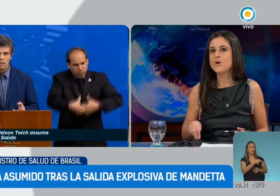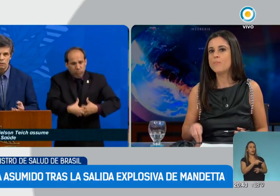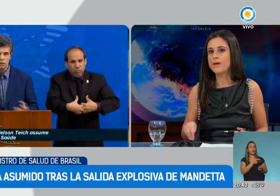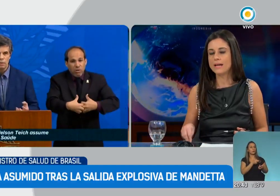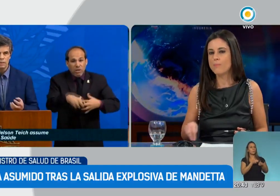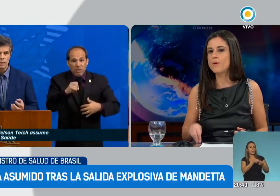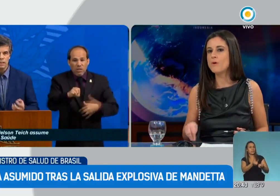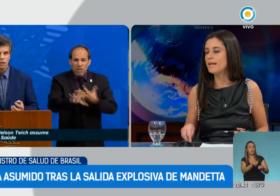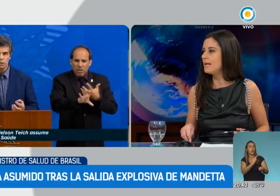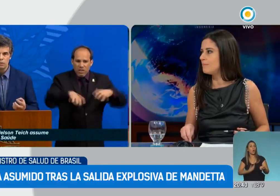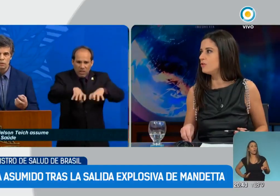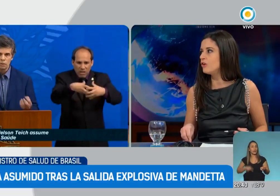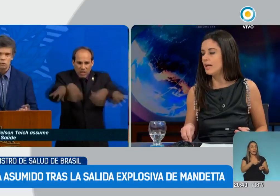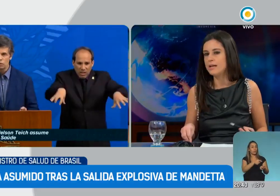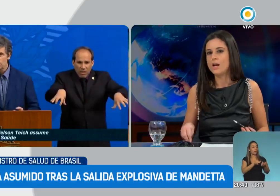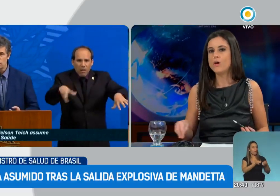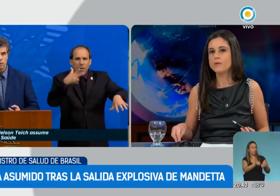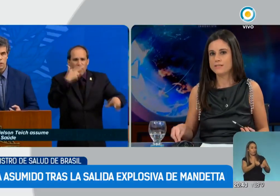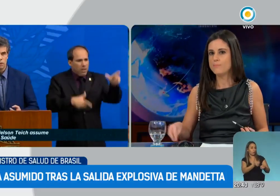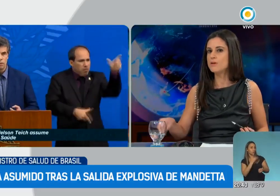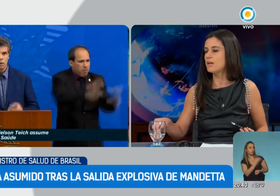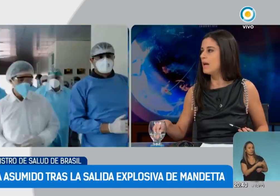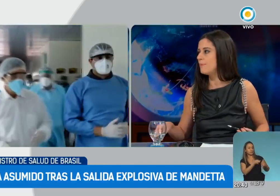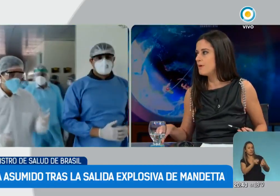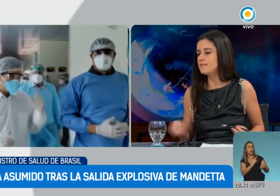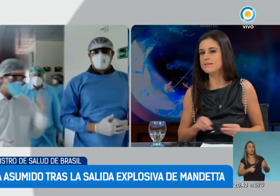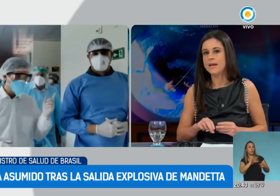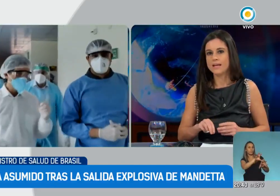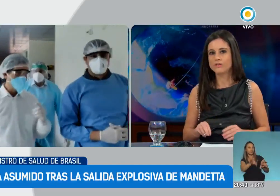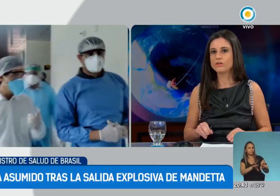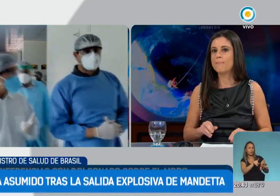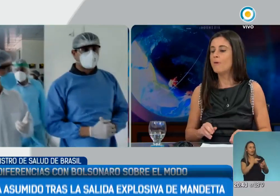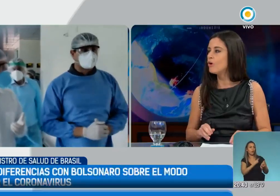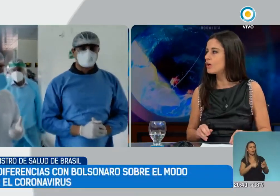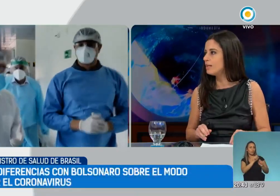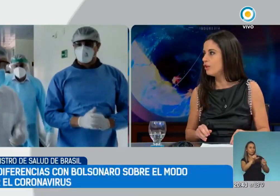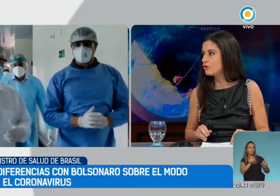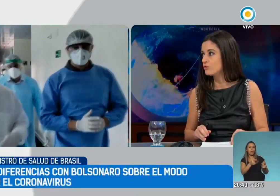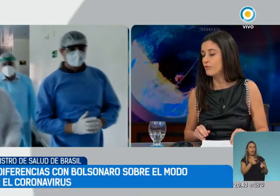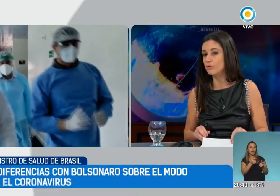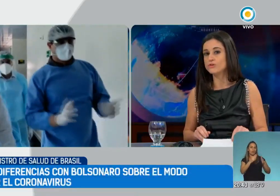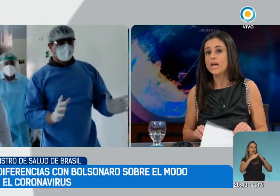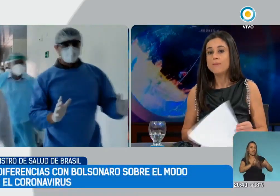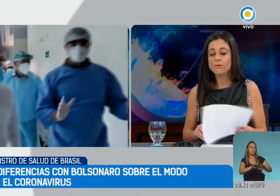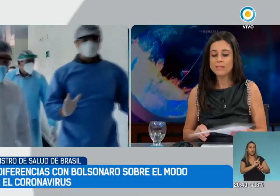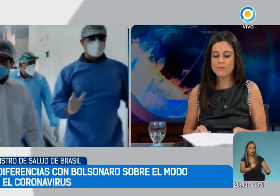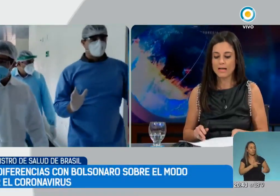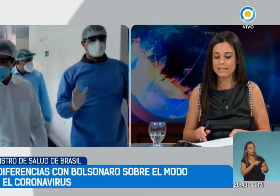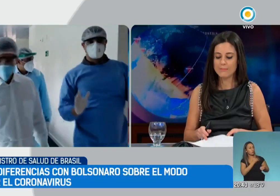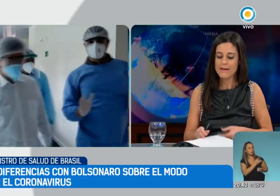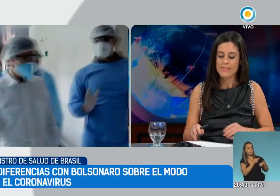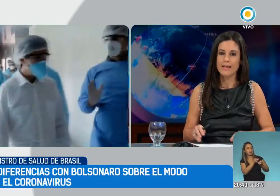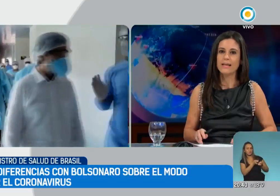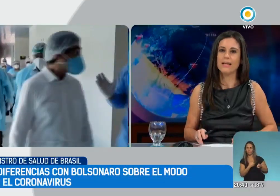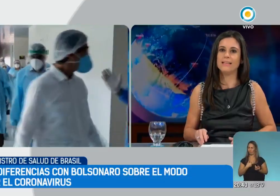en que no puedan, no promuevan el aislamiento en los municipios, en las provincias. Y esto tampoco rindió sus frutos. Y por último,